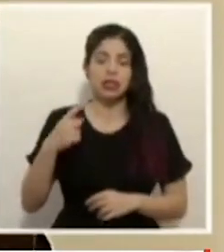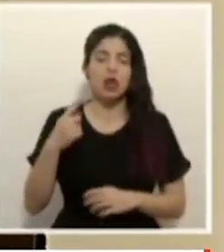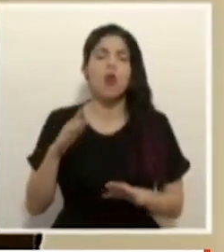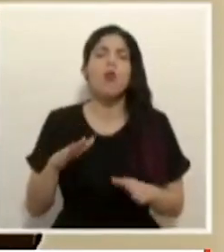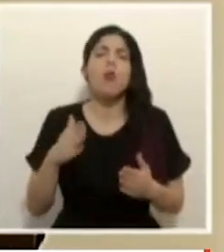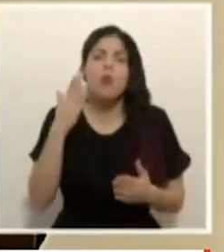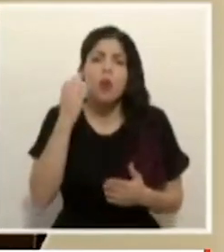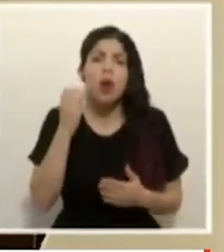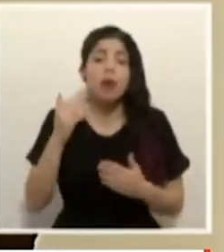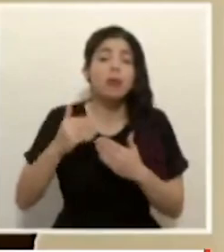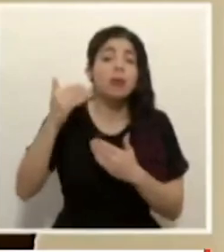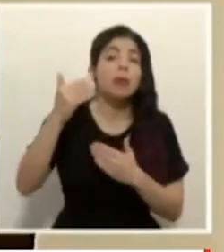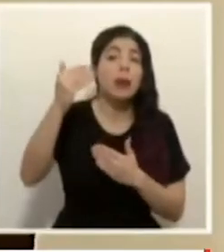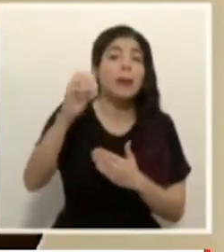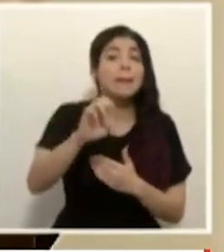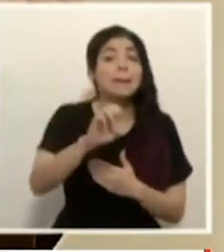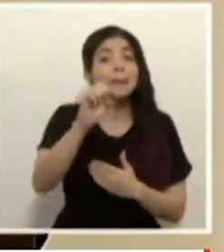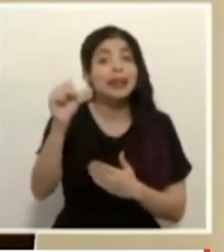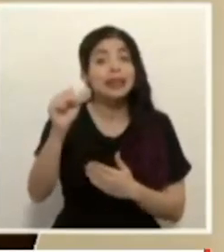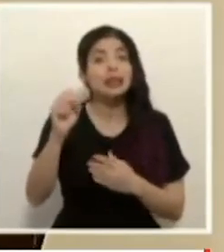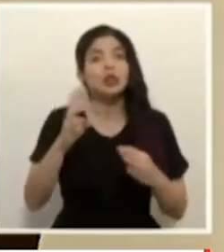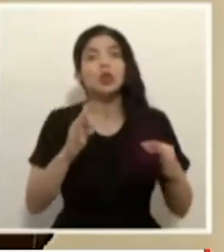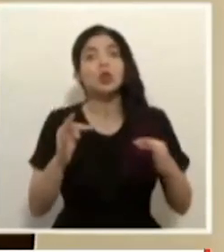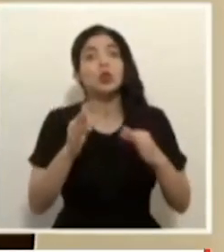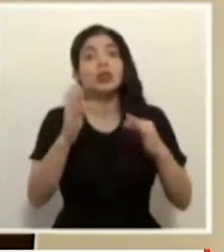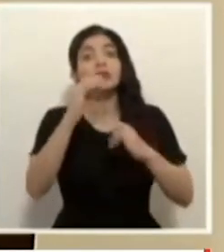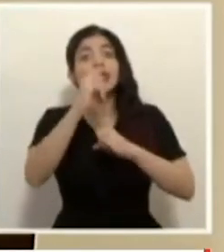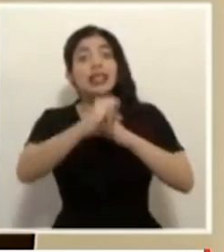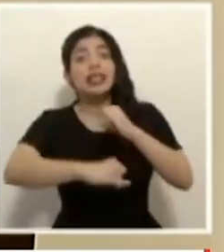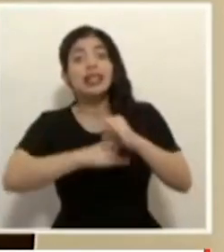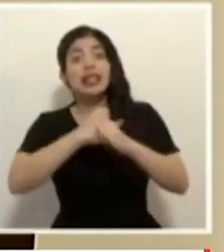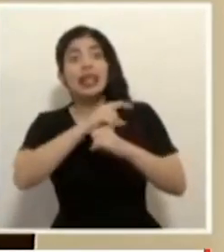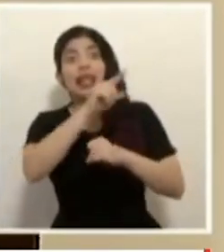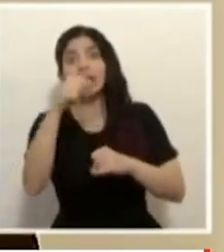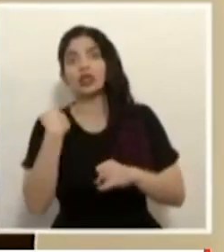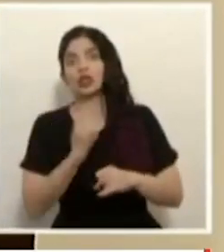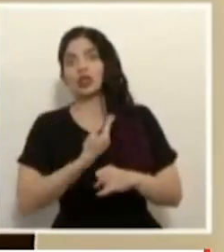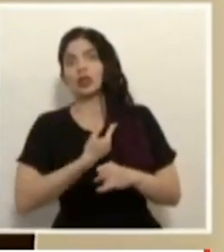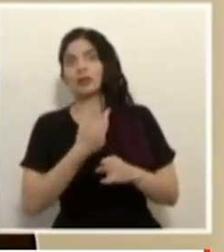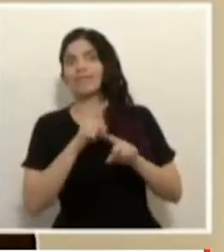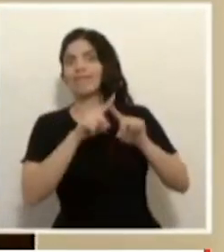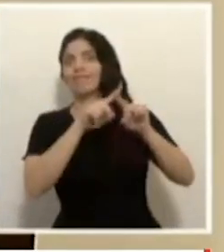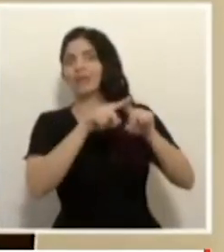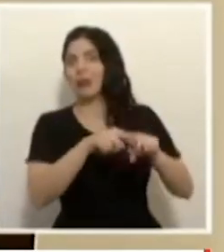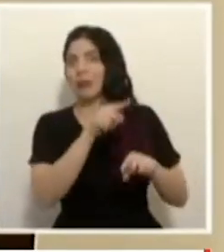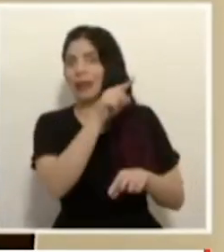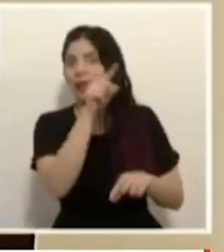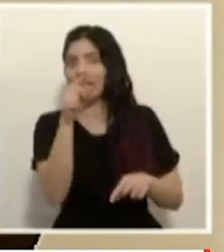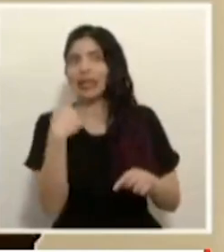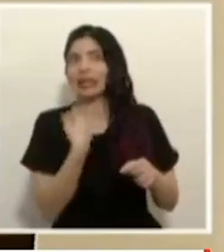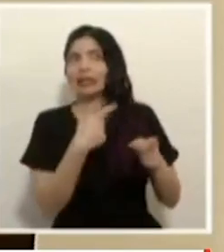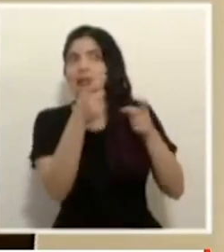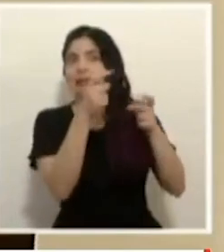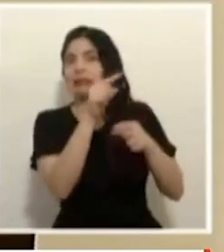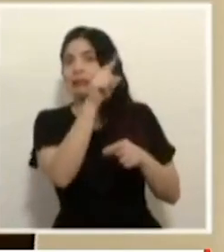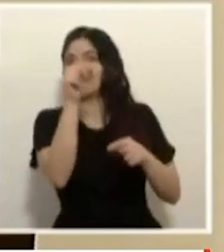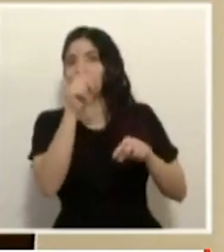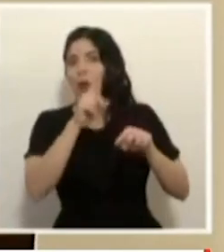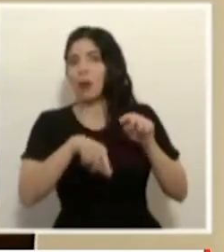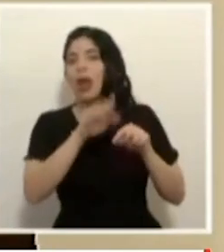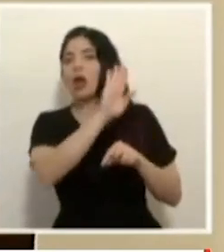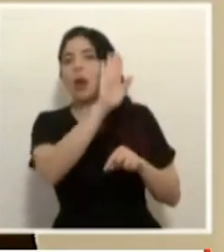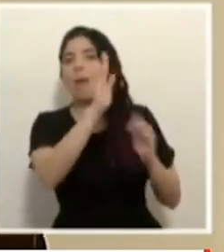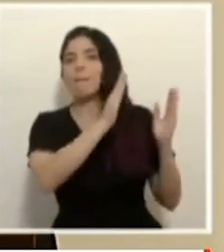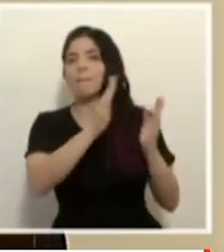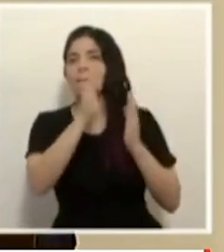para meses venideros, el sector turístico internacional del cual dependemos y sobre el cual tenemos poco control, pueda hacer su planificación.